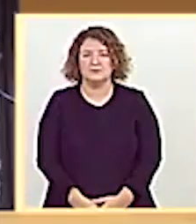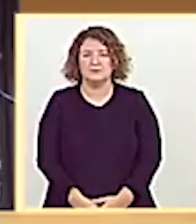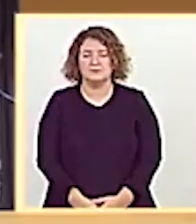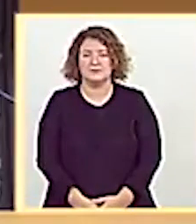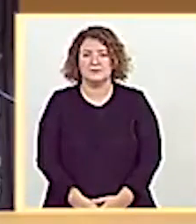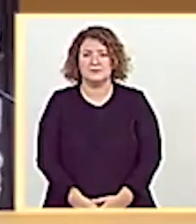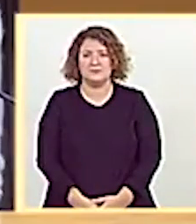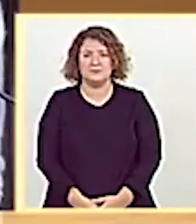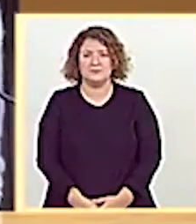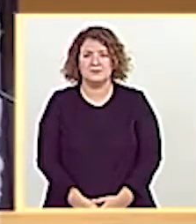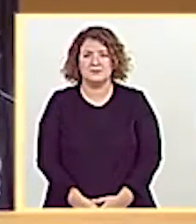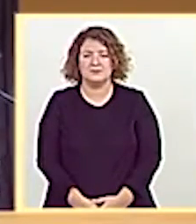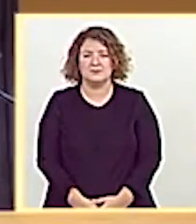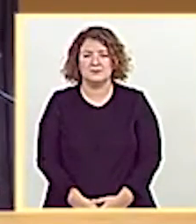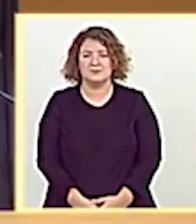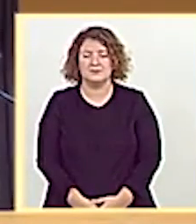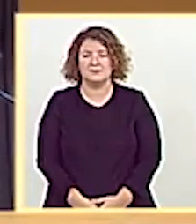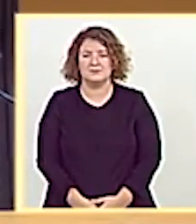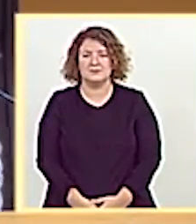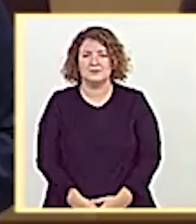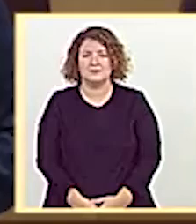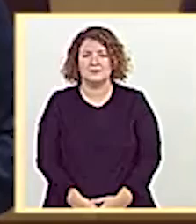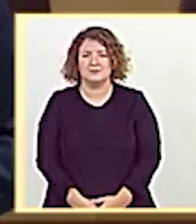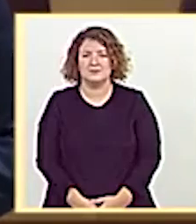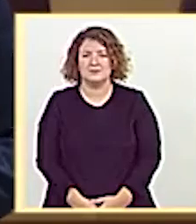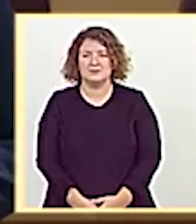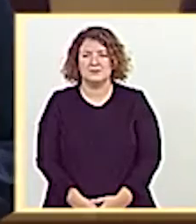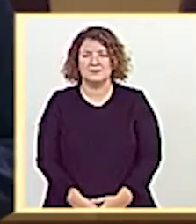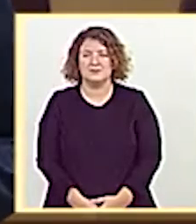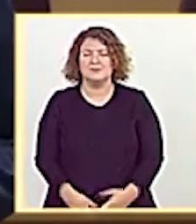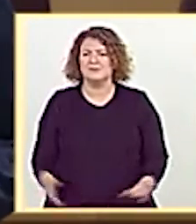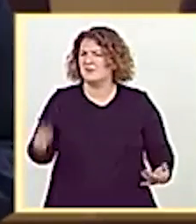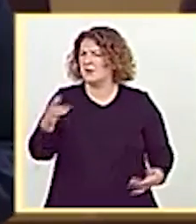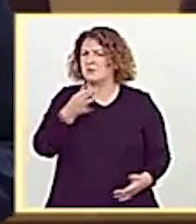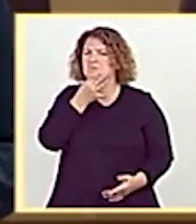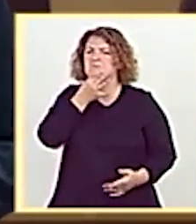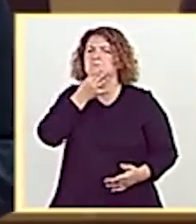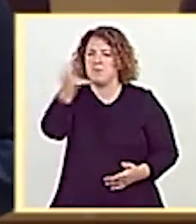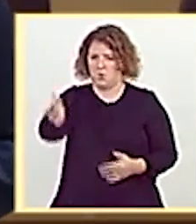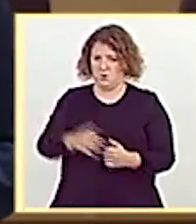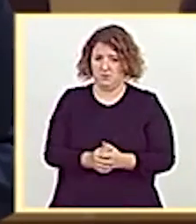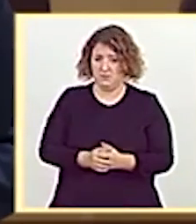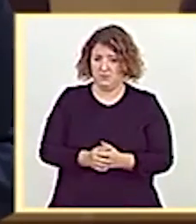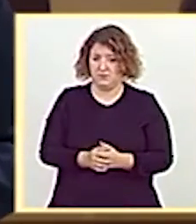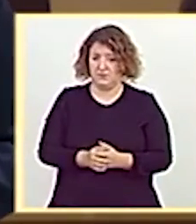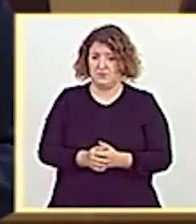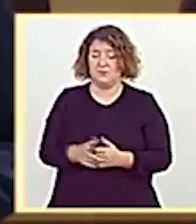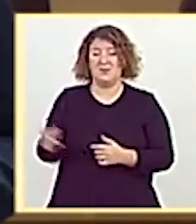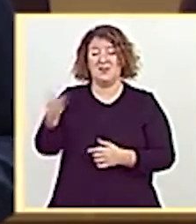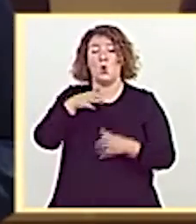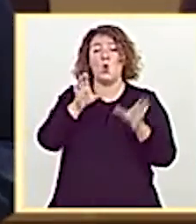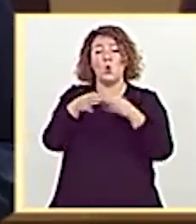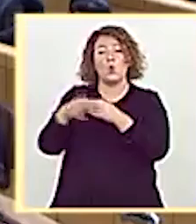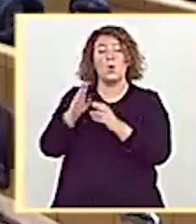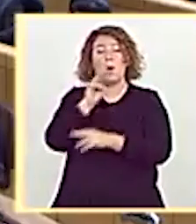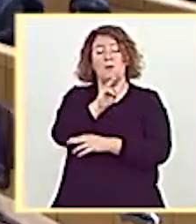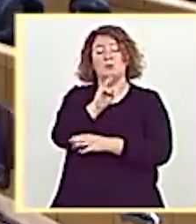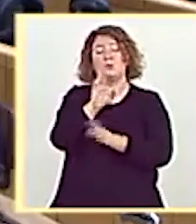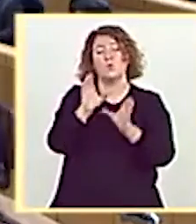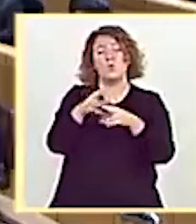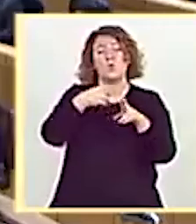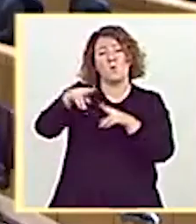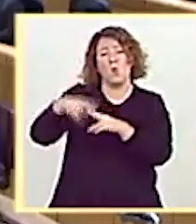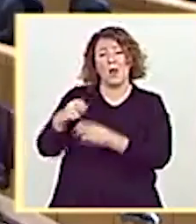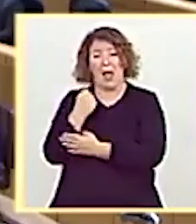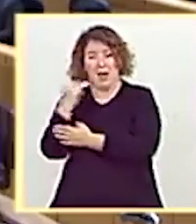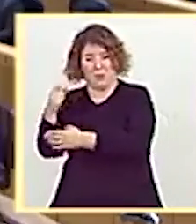Senador Bernabé. Señor ministro, no tiene usted vergüenza. A través de los grupos políticos que sustentan su gobierno han utilizado usted en la